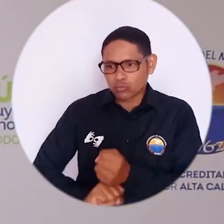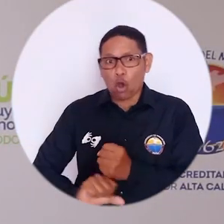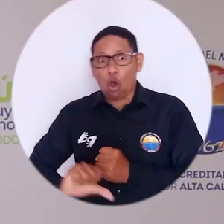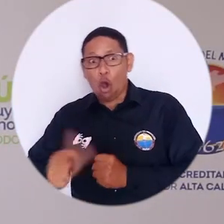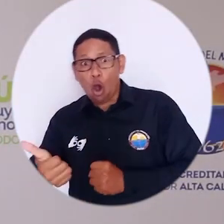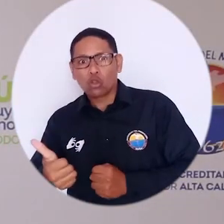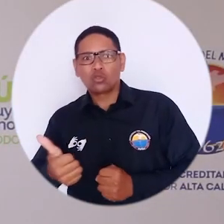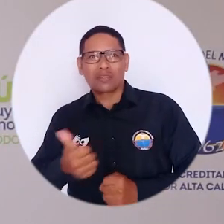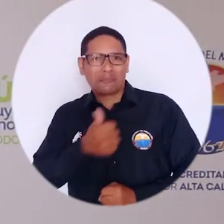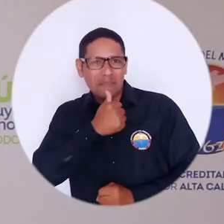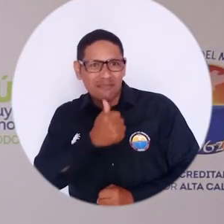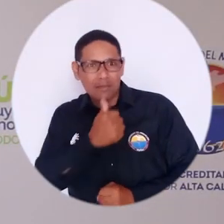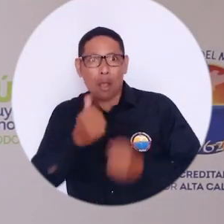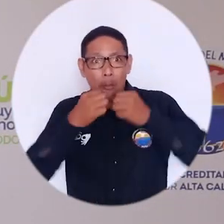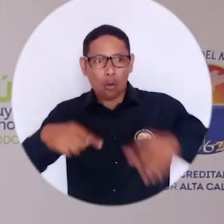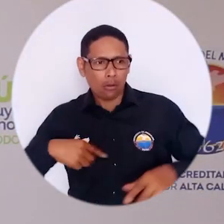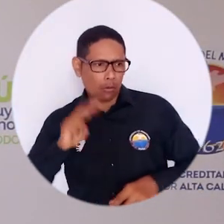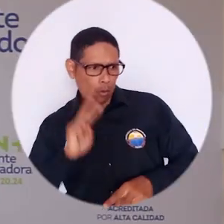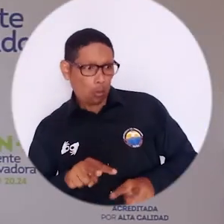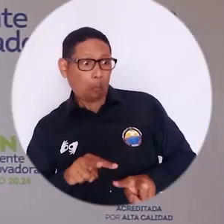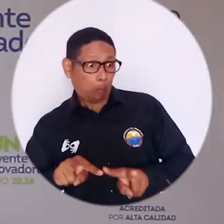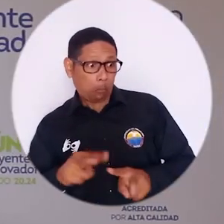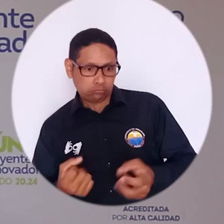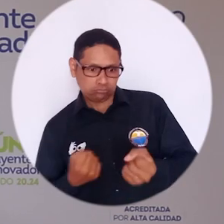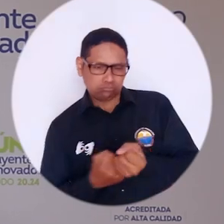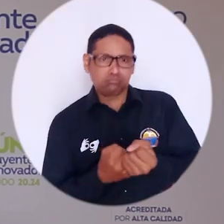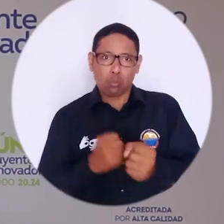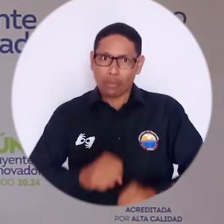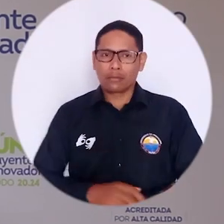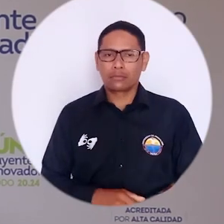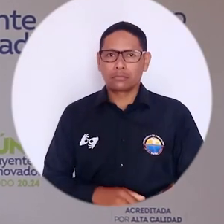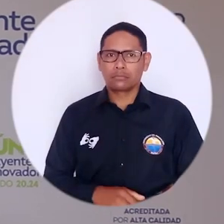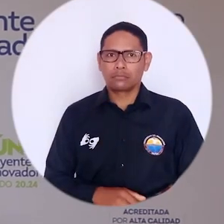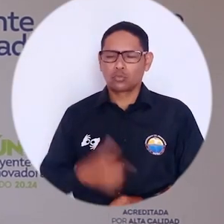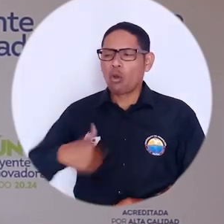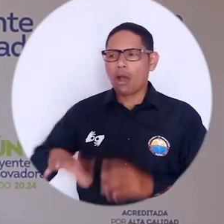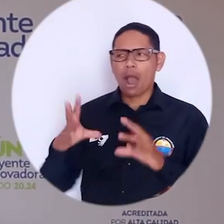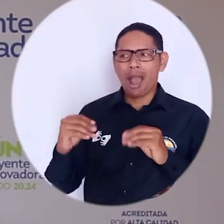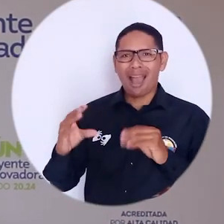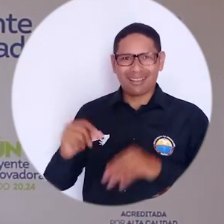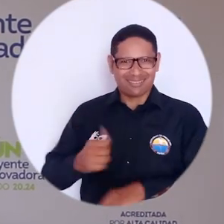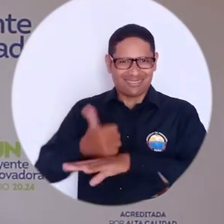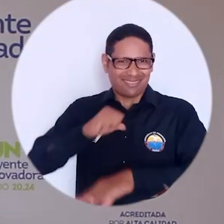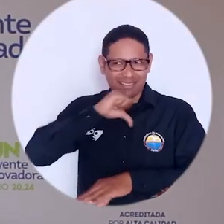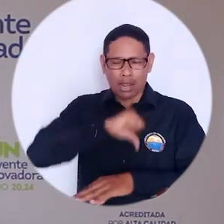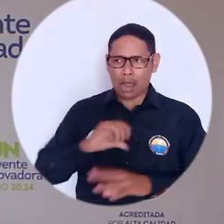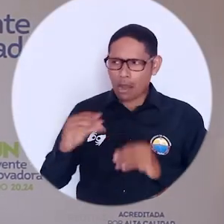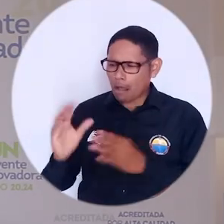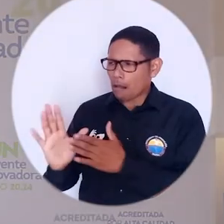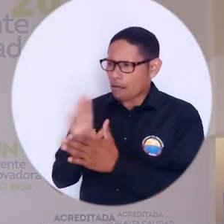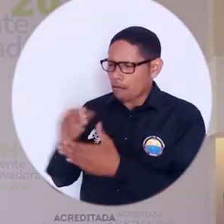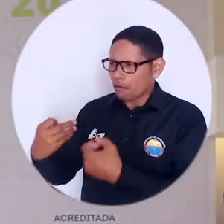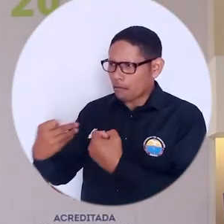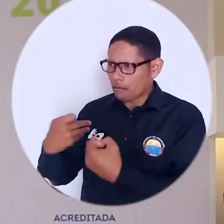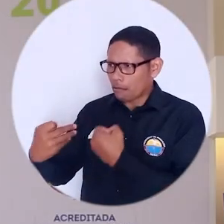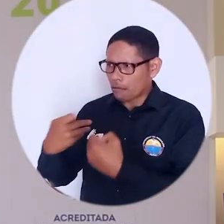públicas y privadas se vinculen a una iniciativa de esta naturaleza. Conversando con el rector Pablo Vera, nos explicó este programa que tiene en la sierra